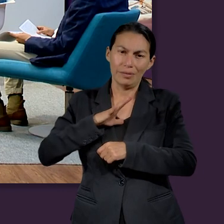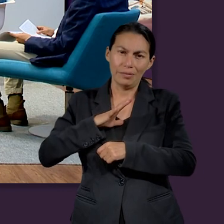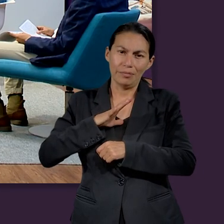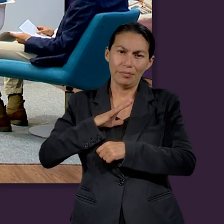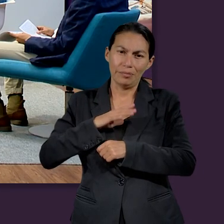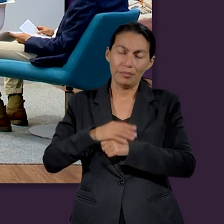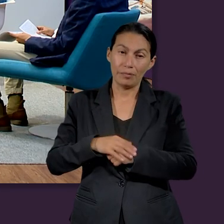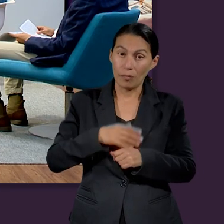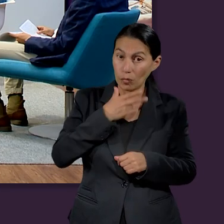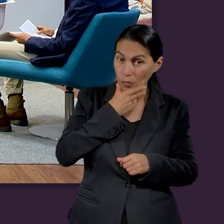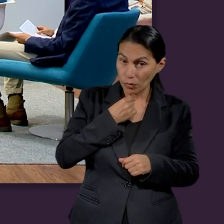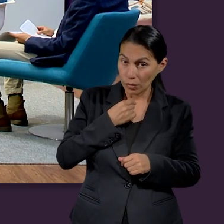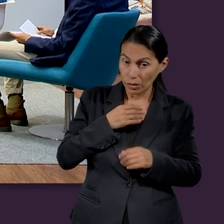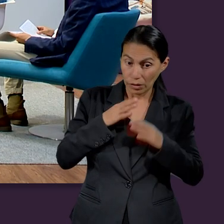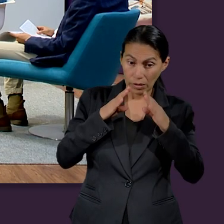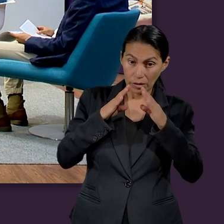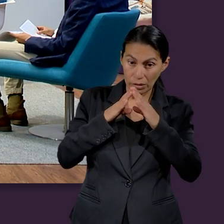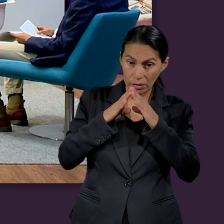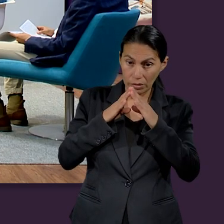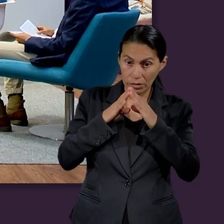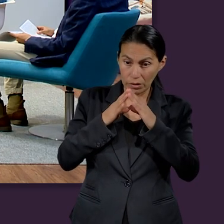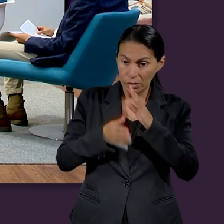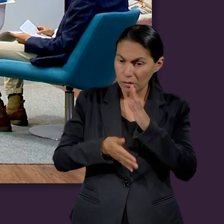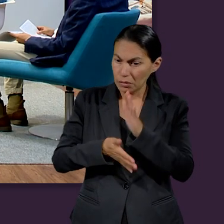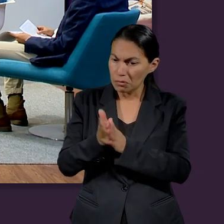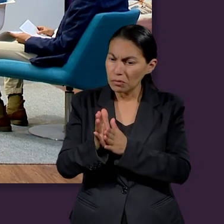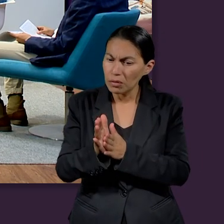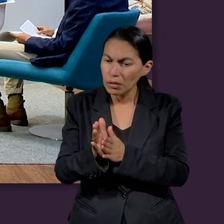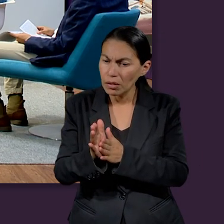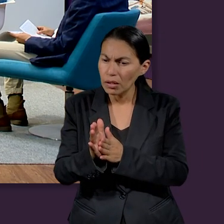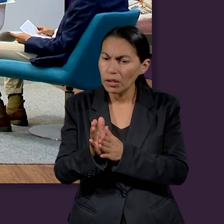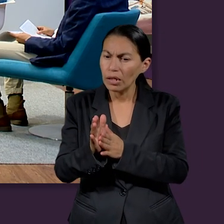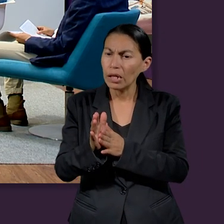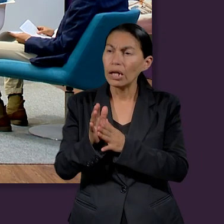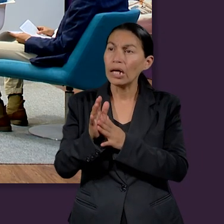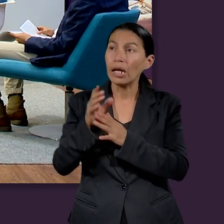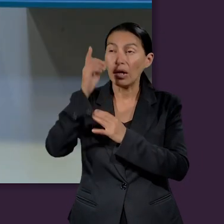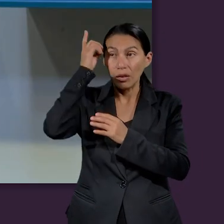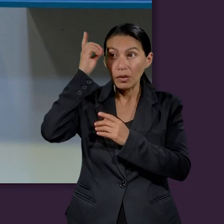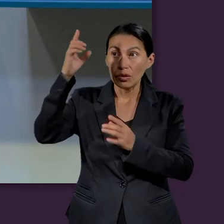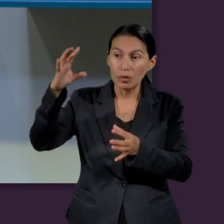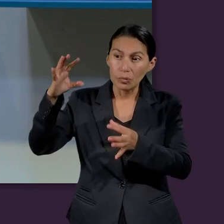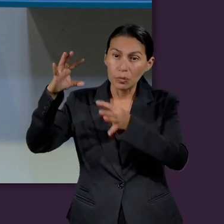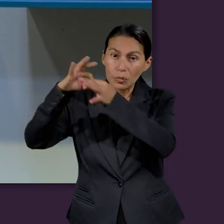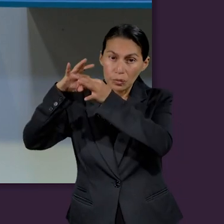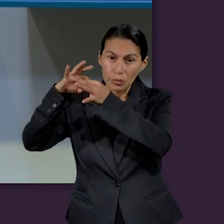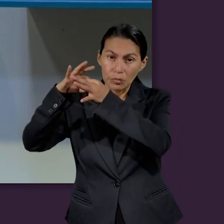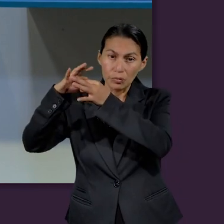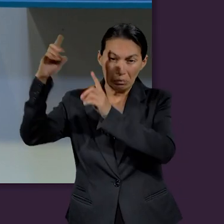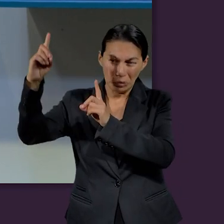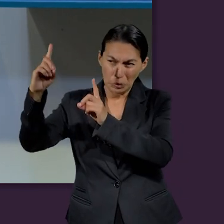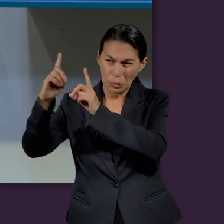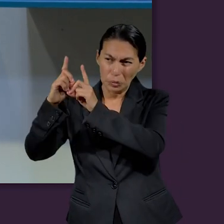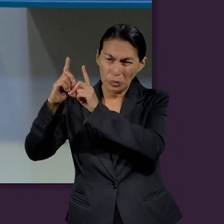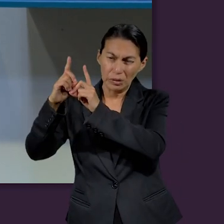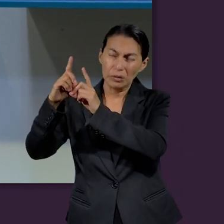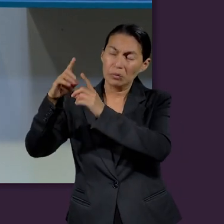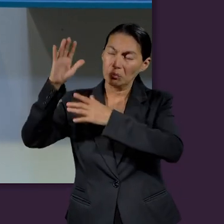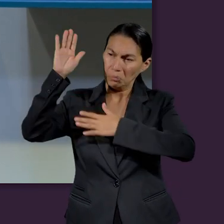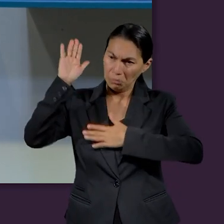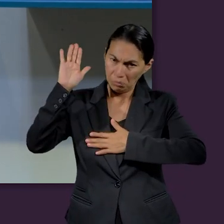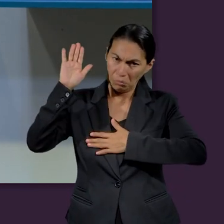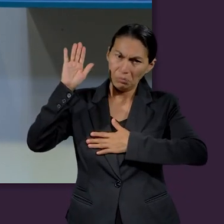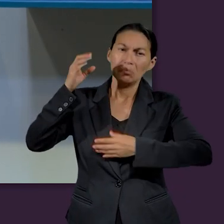éxito en la vida. él salió de casa y cuando iba en el camino tuvo ese encuentro con Dios,